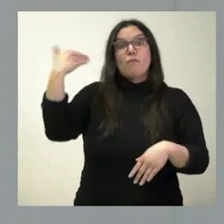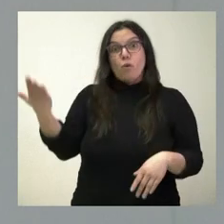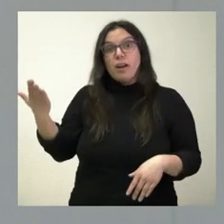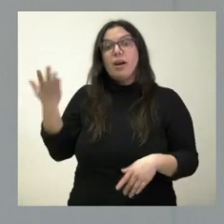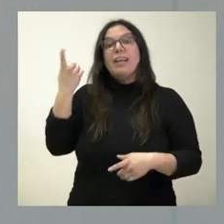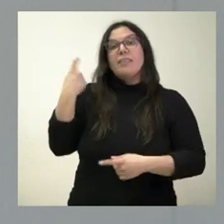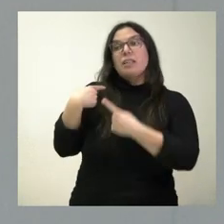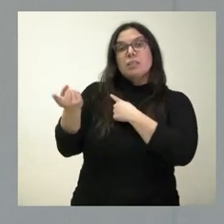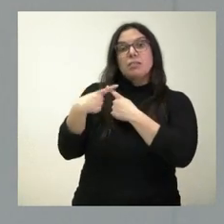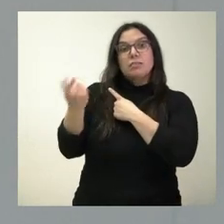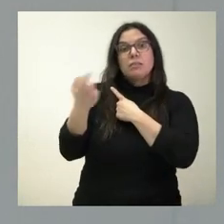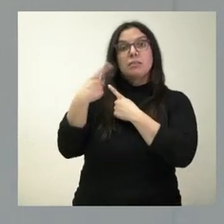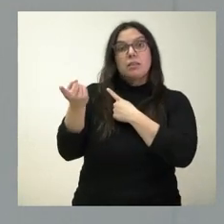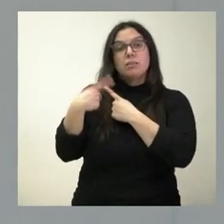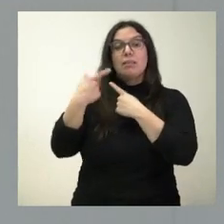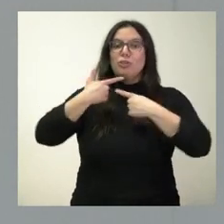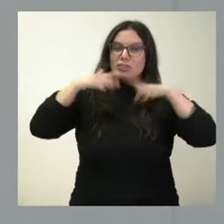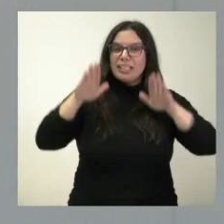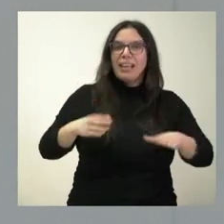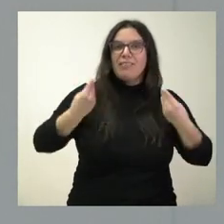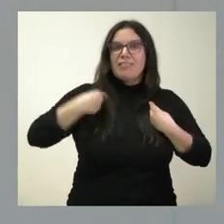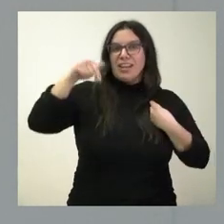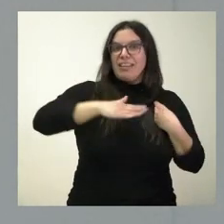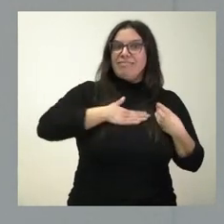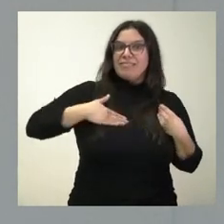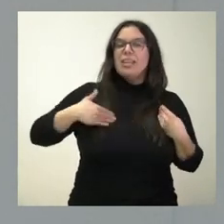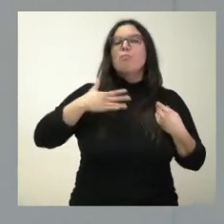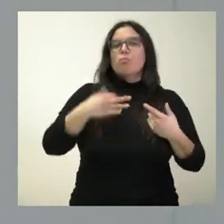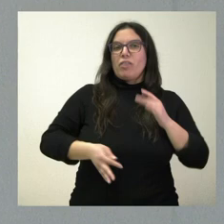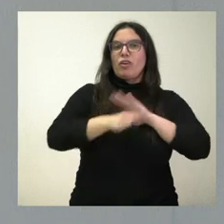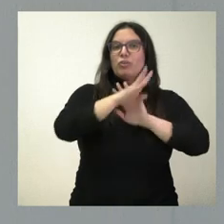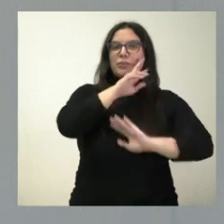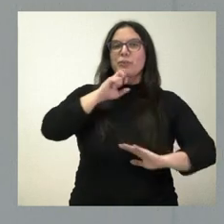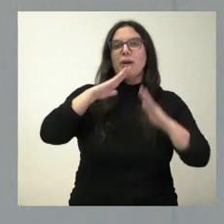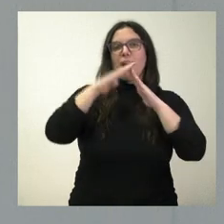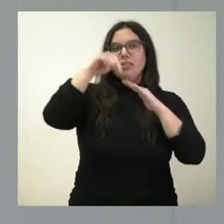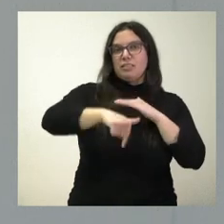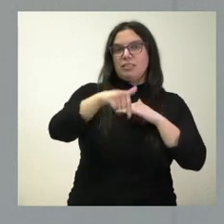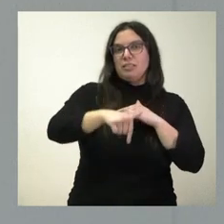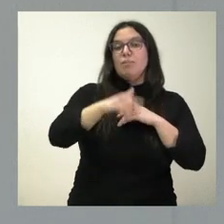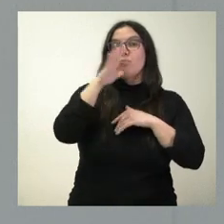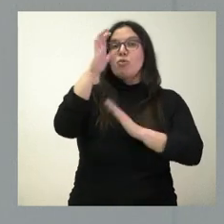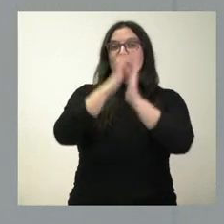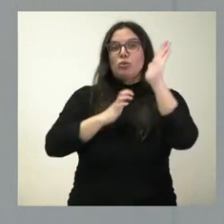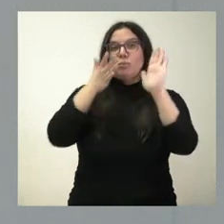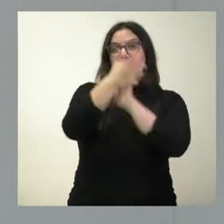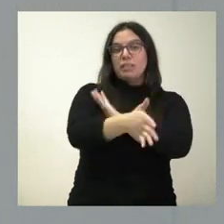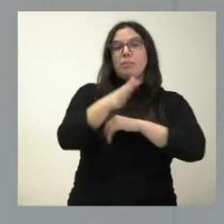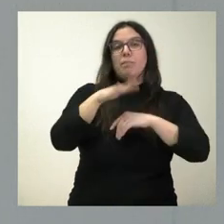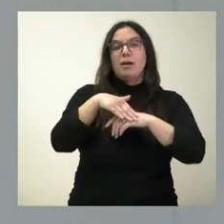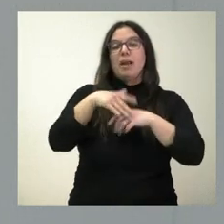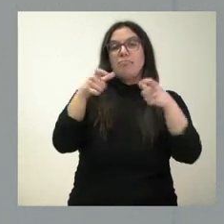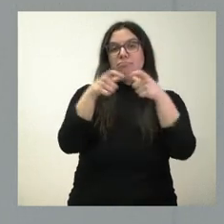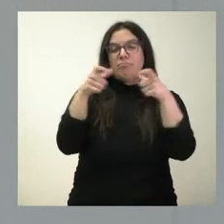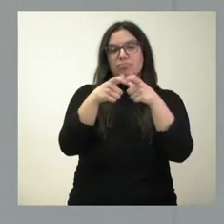transporte recurrente para acceder al mismo y desean seguir viviendo en Castilla y León, lo puedan seguir haciendo por este descuento permanente en el bono del transporte. De hecho,